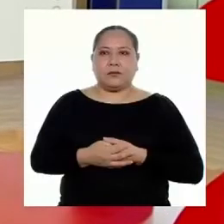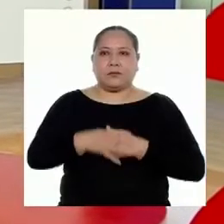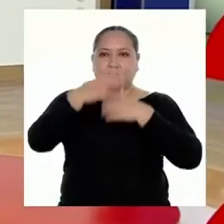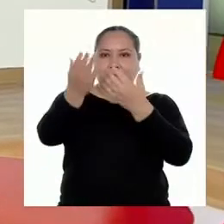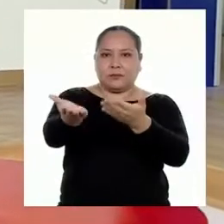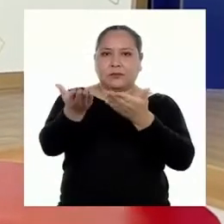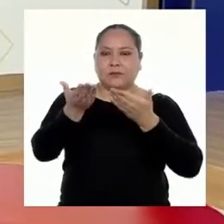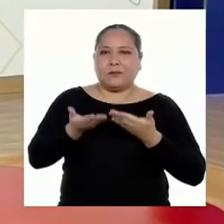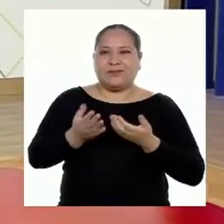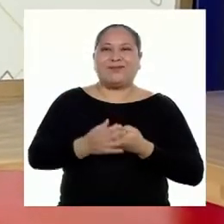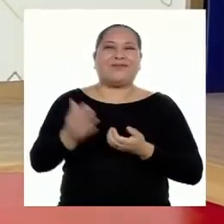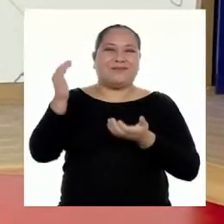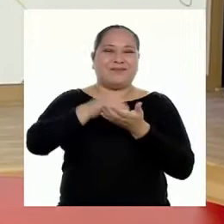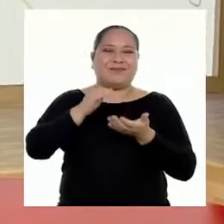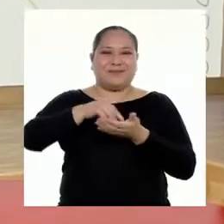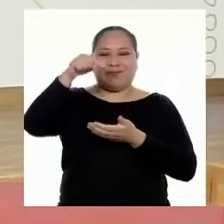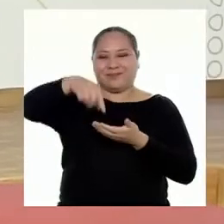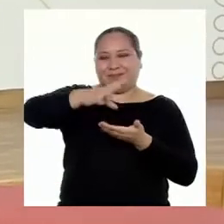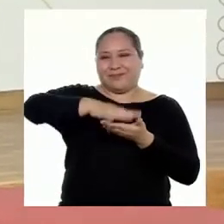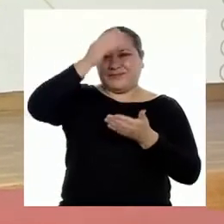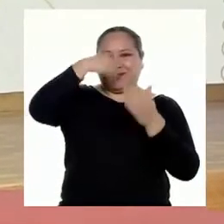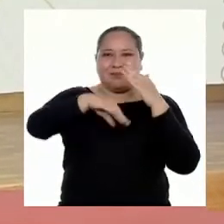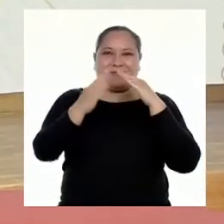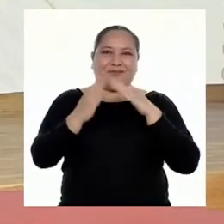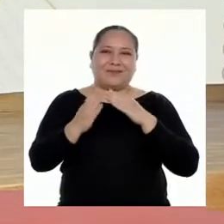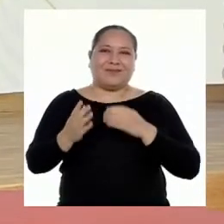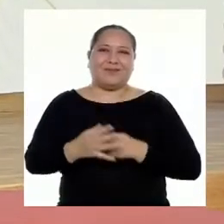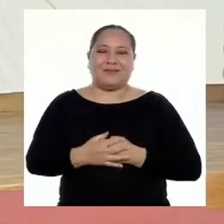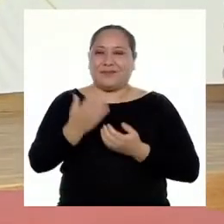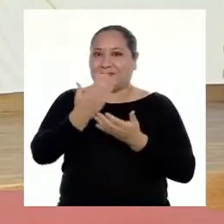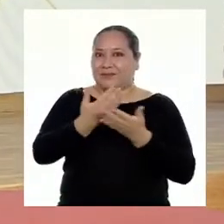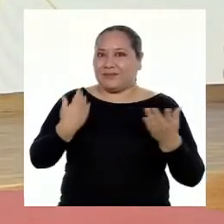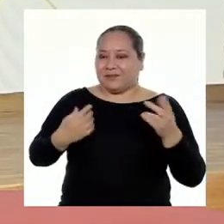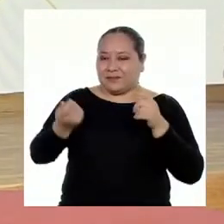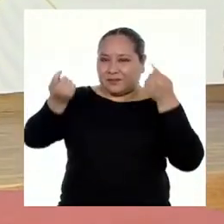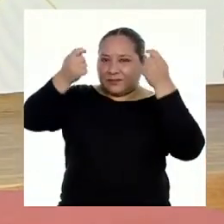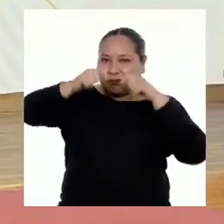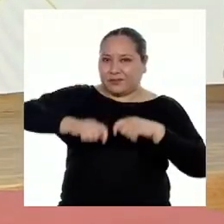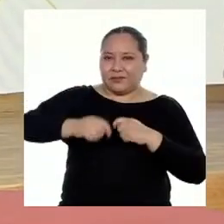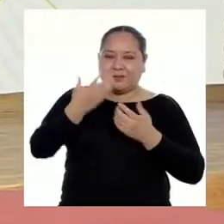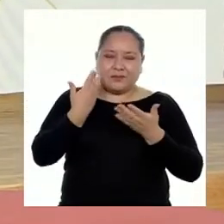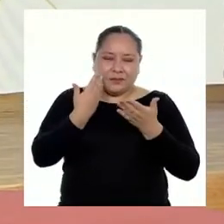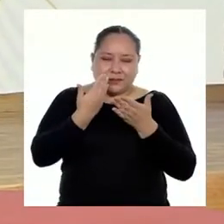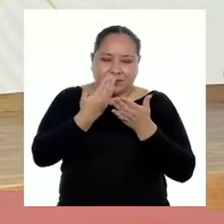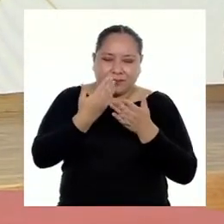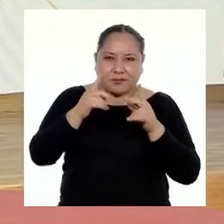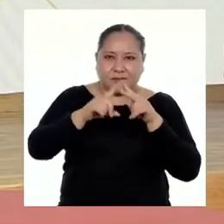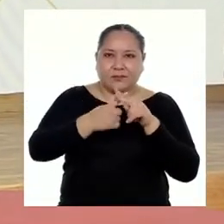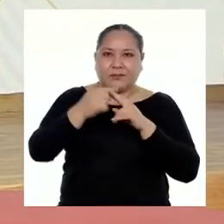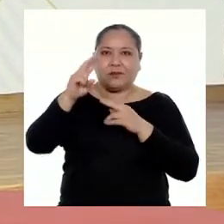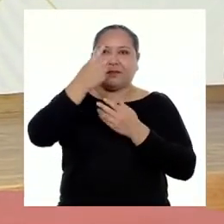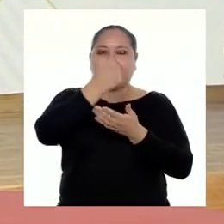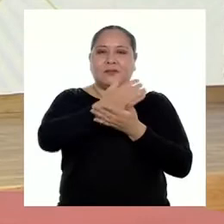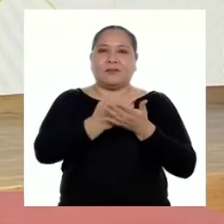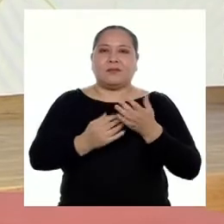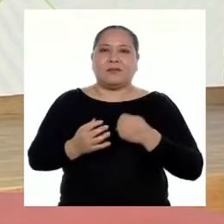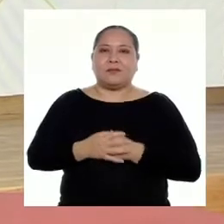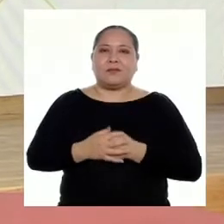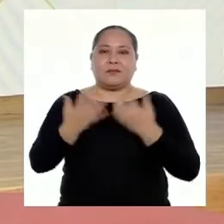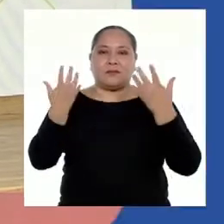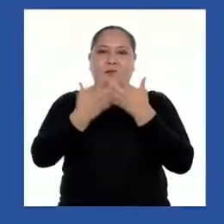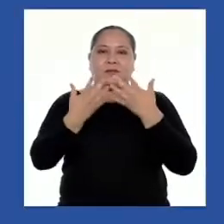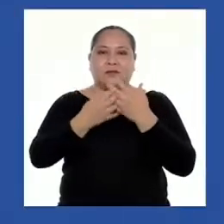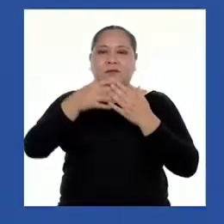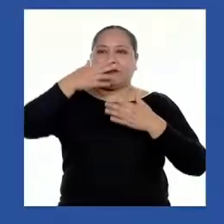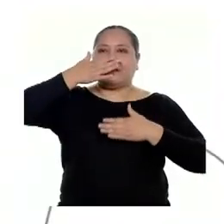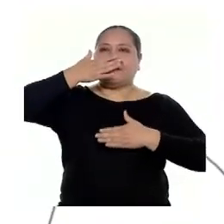Bienvenidas y bienvenidos de vuelta a Aprendo en Casa. Antes de irnos a la pausa, estábamos por empezar nuestro segundo caso, relacionado